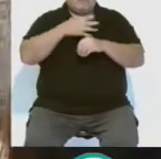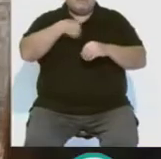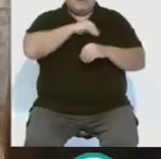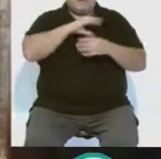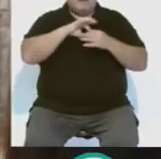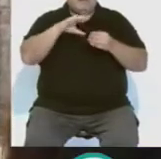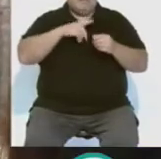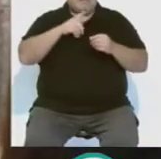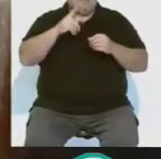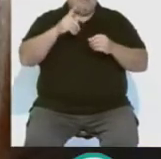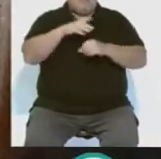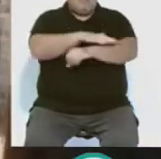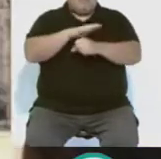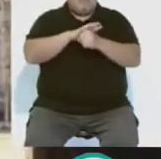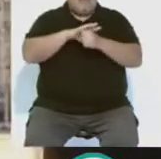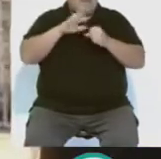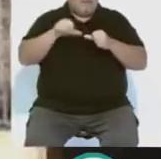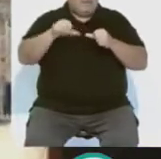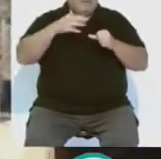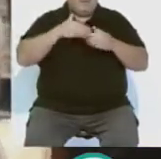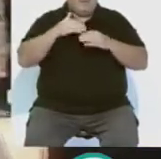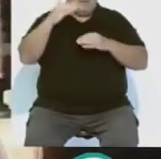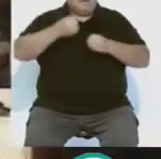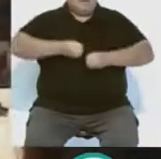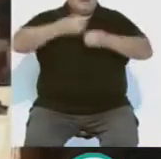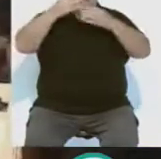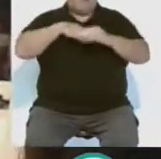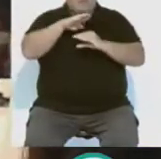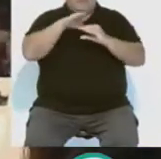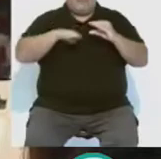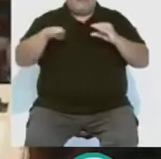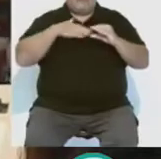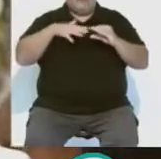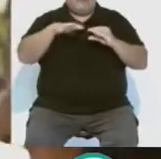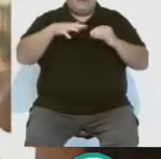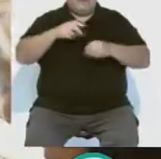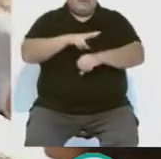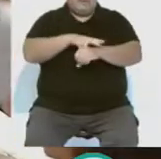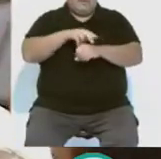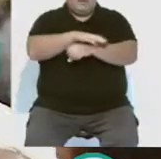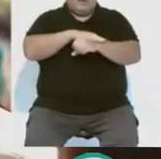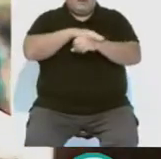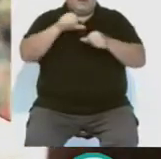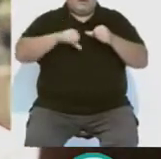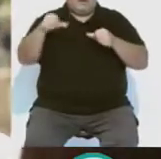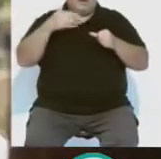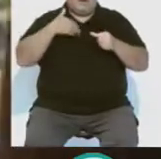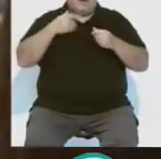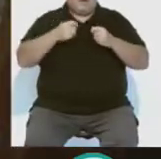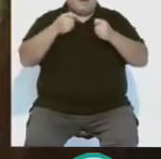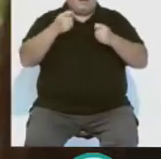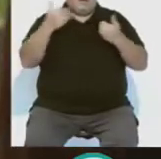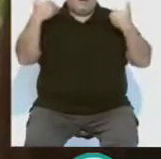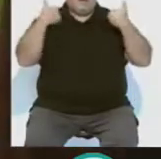en la provincia de Cádiz. La cita se celebrará en el edificio Oracles de la zona franca gaditana. El delegado del gobierno en Andalucía, Alfonso Rodríguez